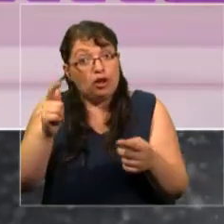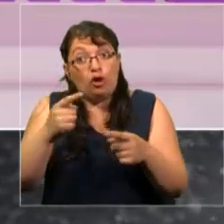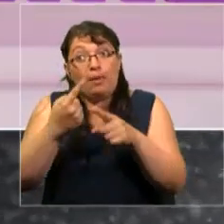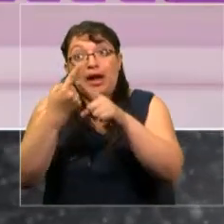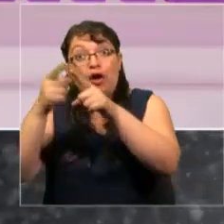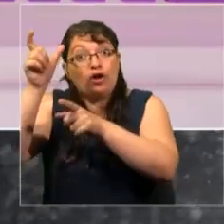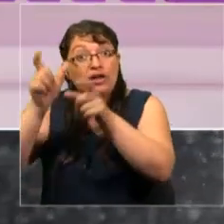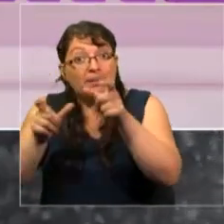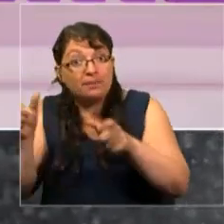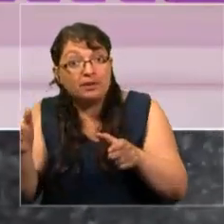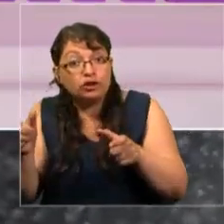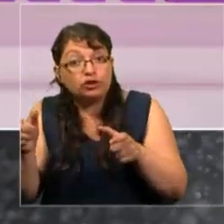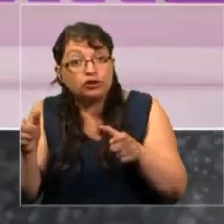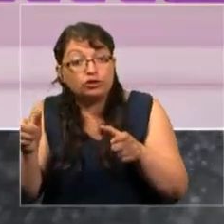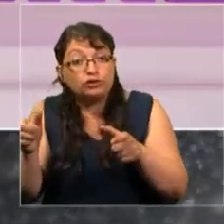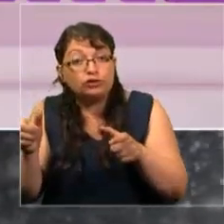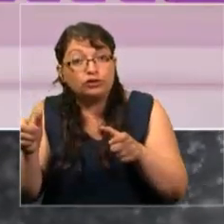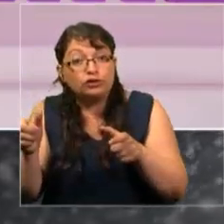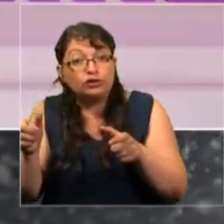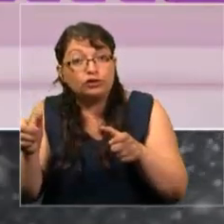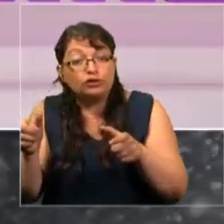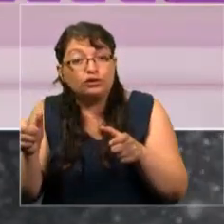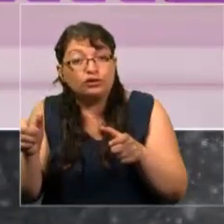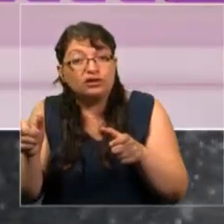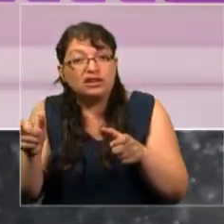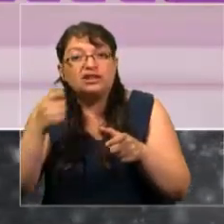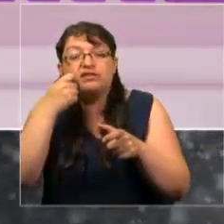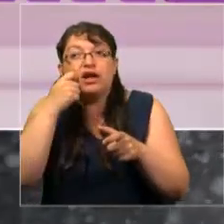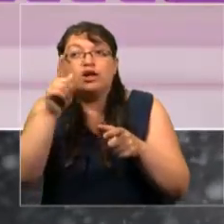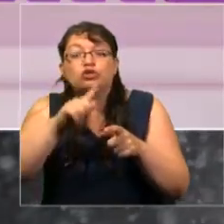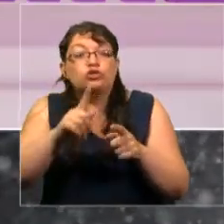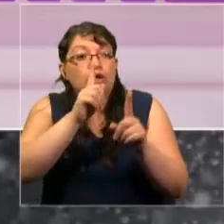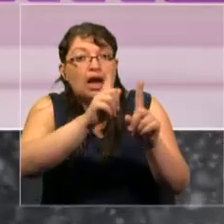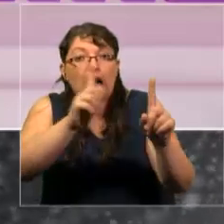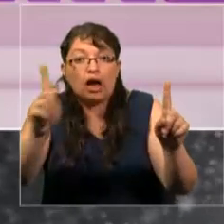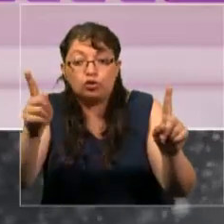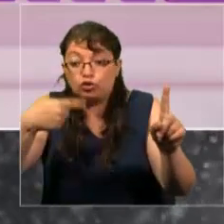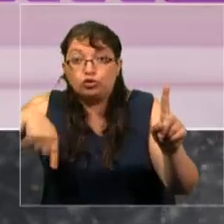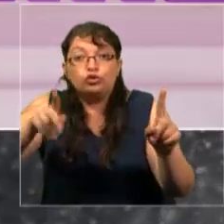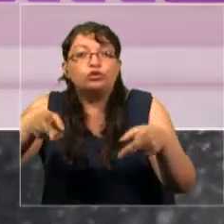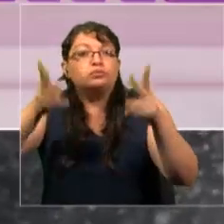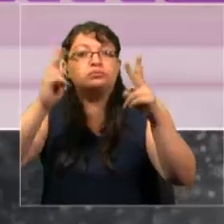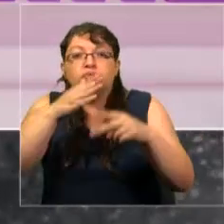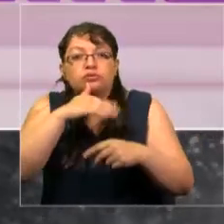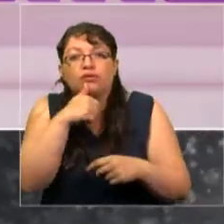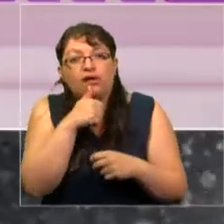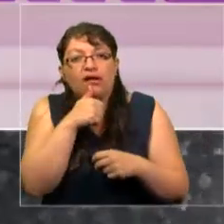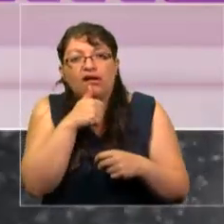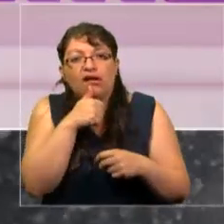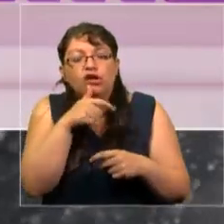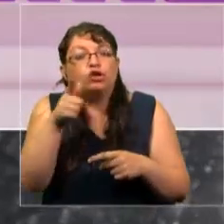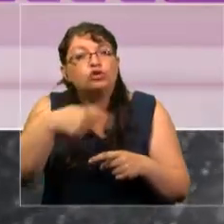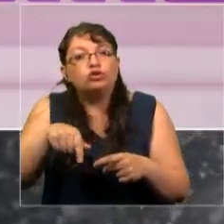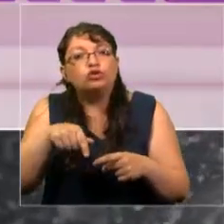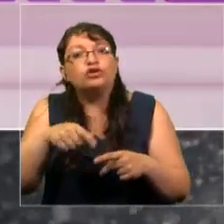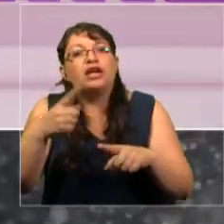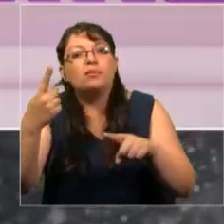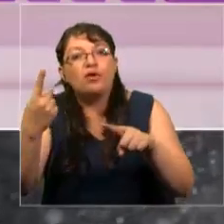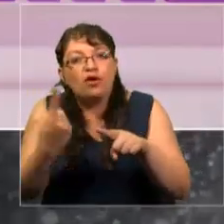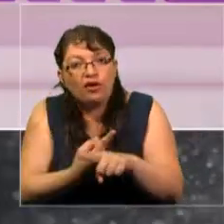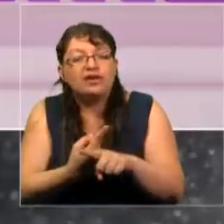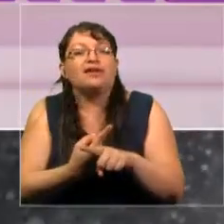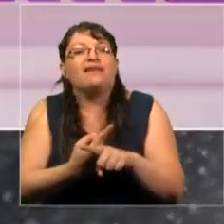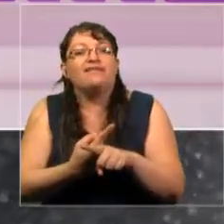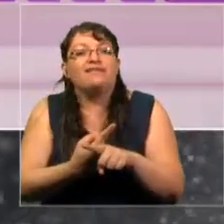nosotros estamos como un objetivo de individuos, y no tenemos derechos. Tenemos que recalibrar la